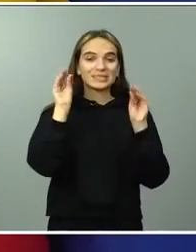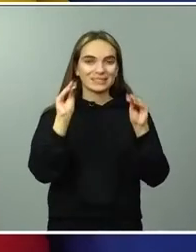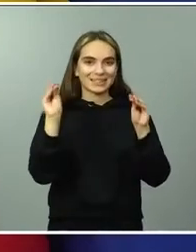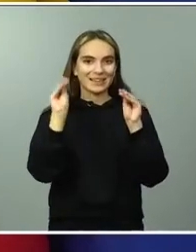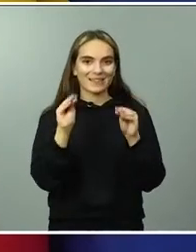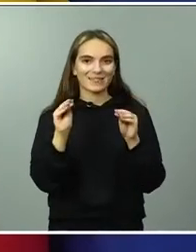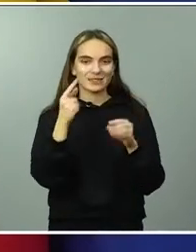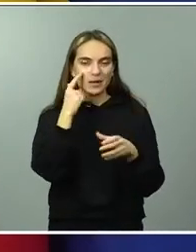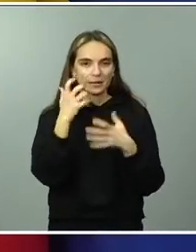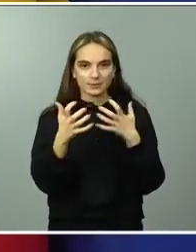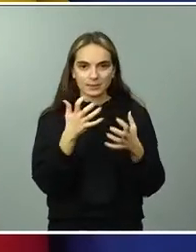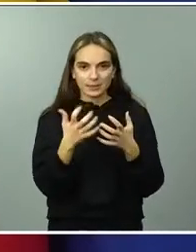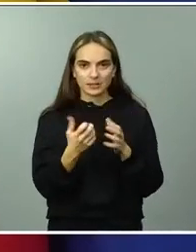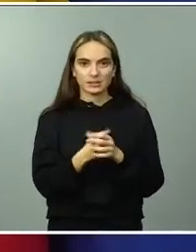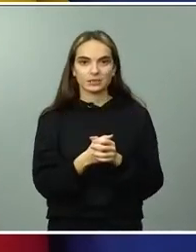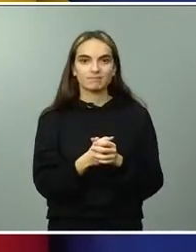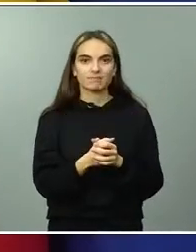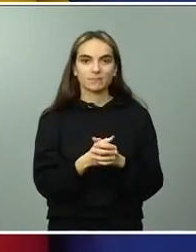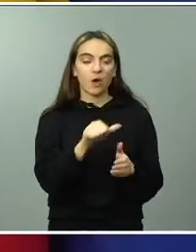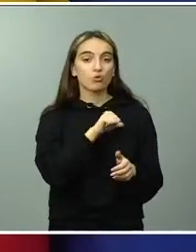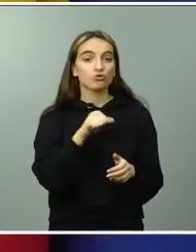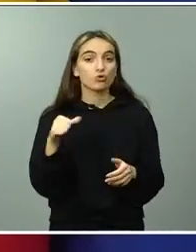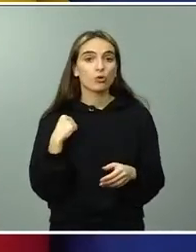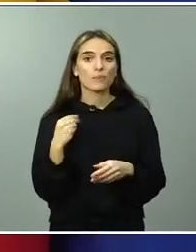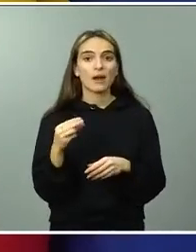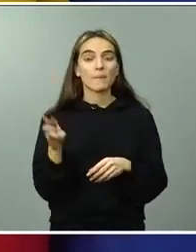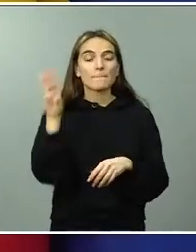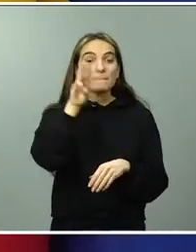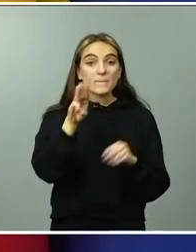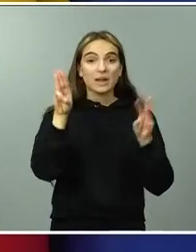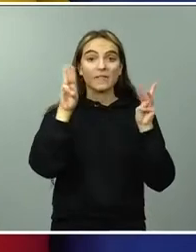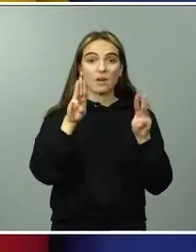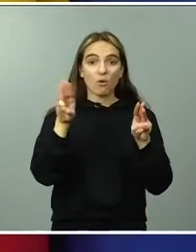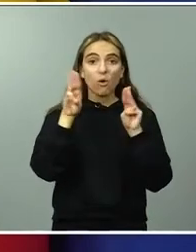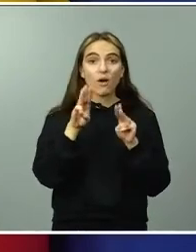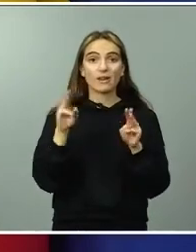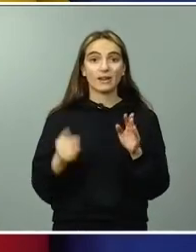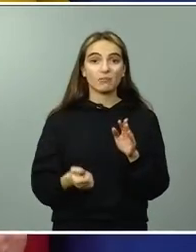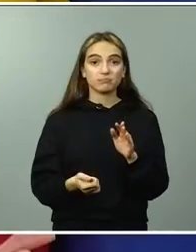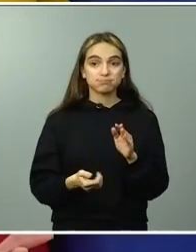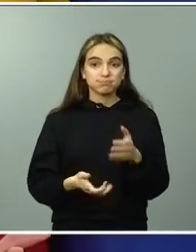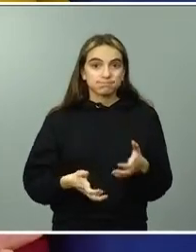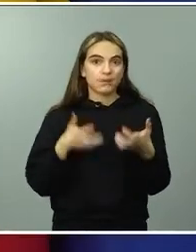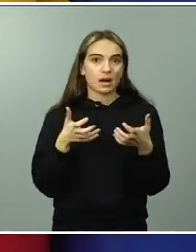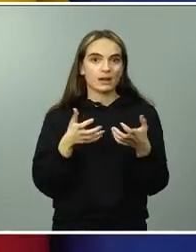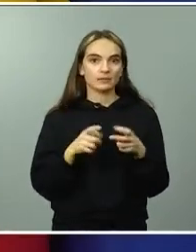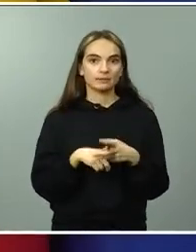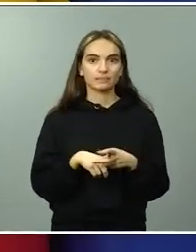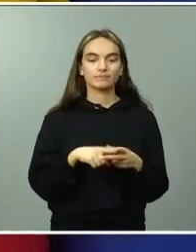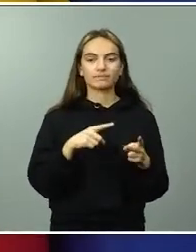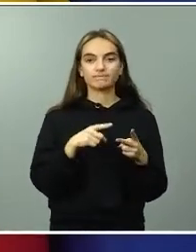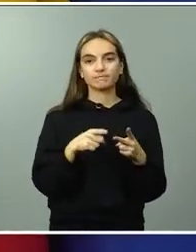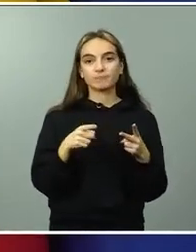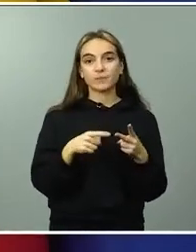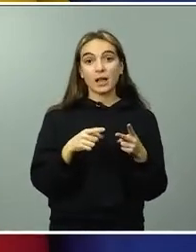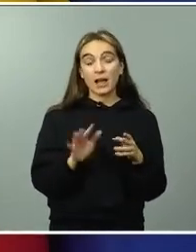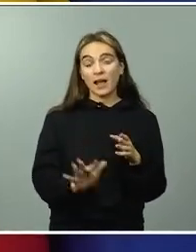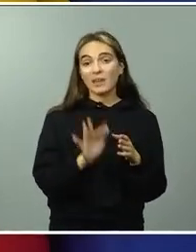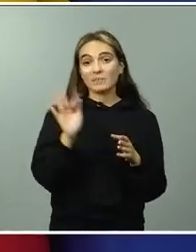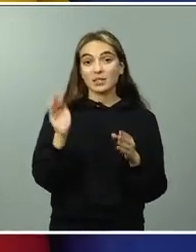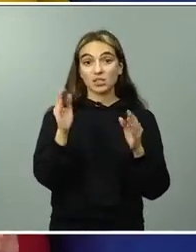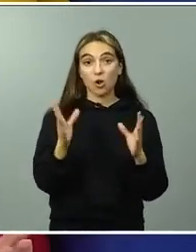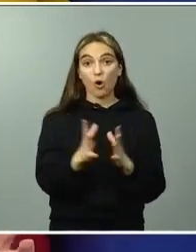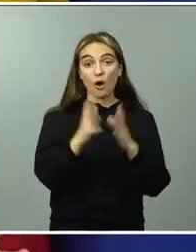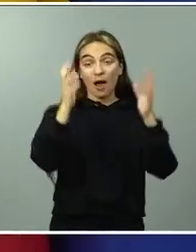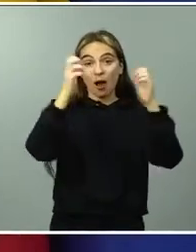pedagógica, ganan en autonomía organizativa, van a poder además establecer convenios y acuerdos